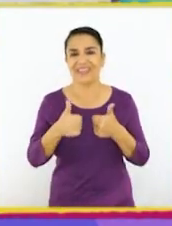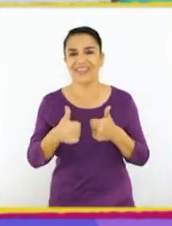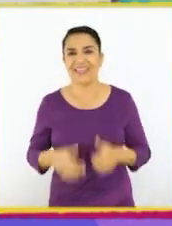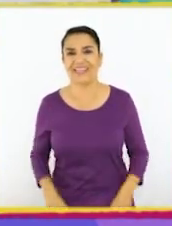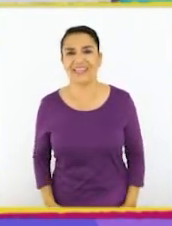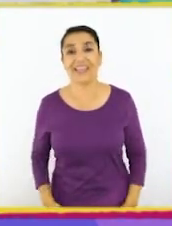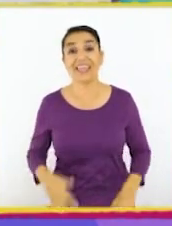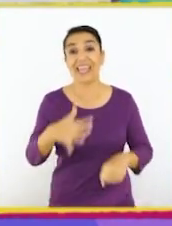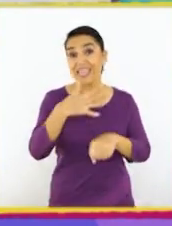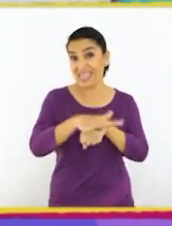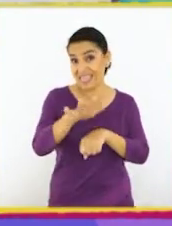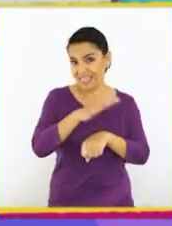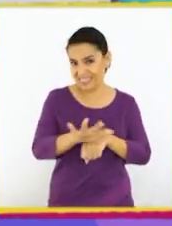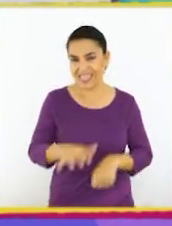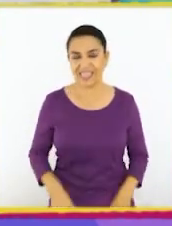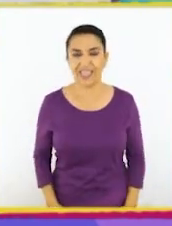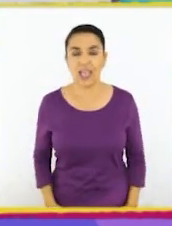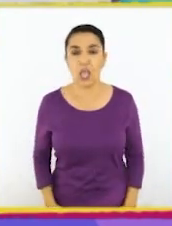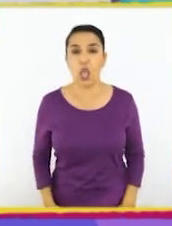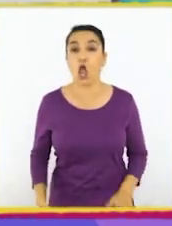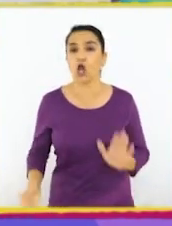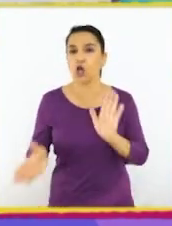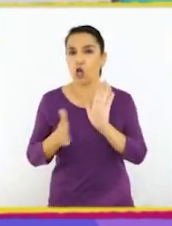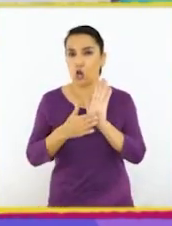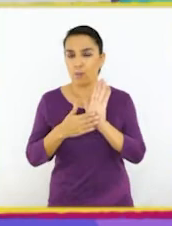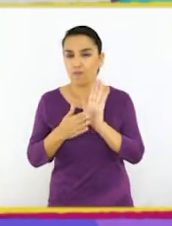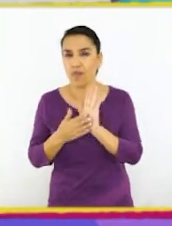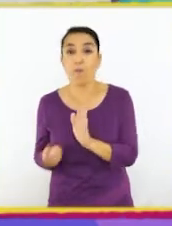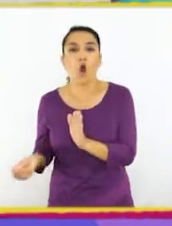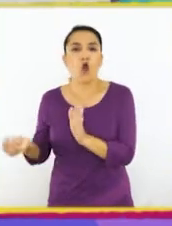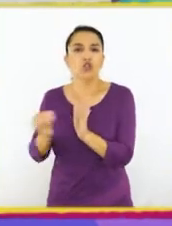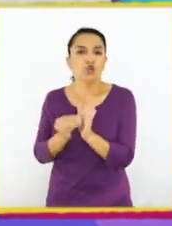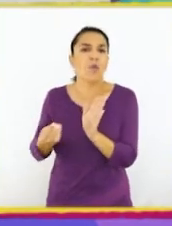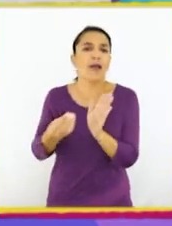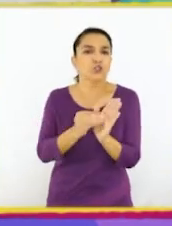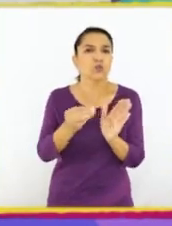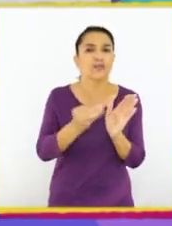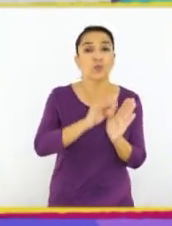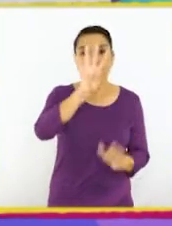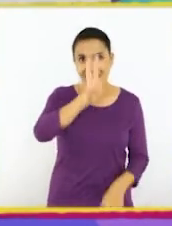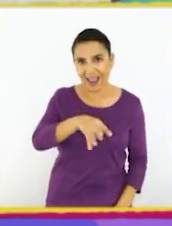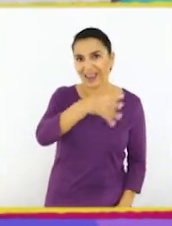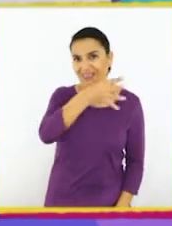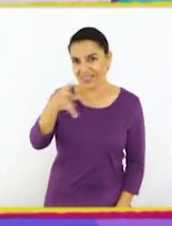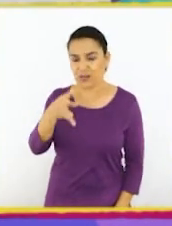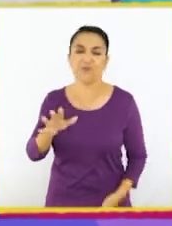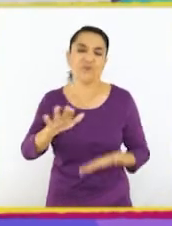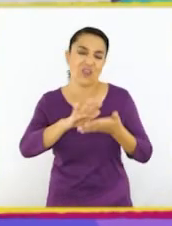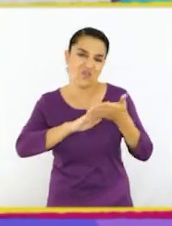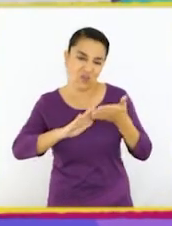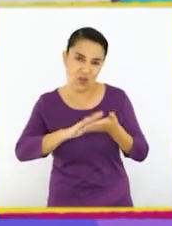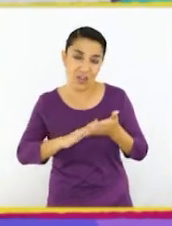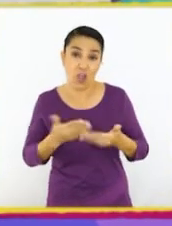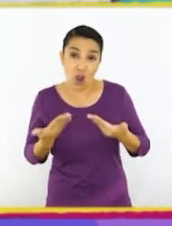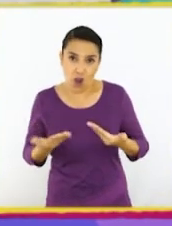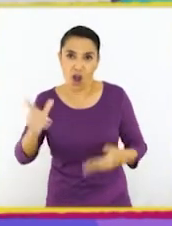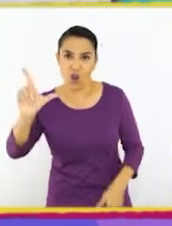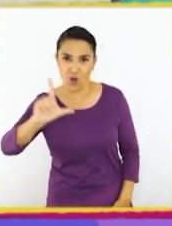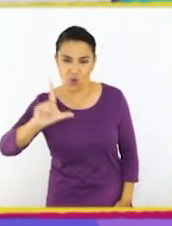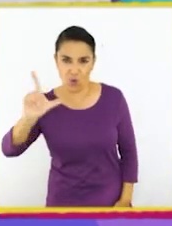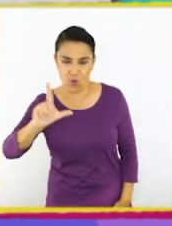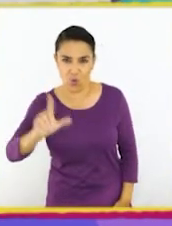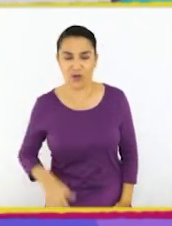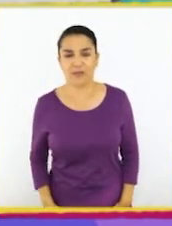¡Excelente! ¡Es 15! Comprobémoslo con una suma íterada en el calendario. Por ejemplo, si hoy es